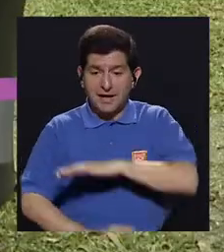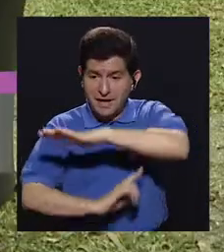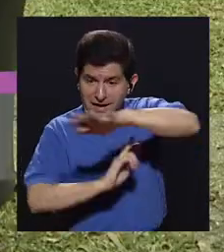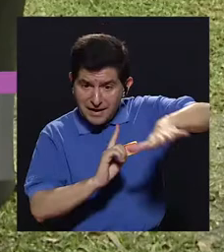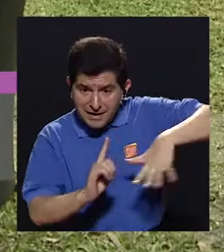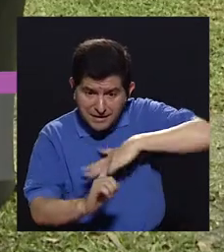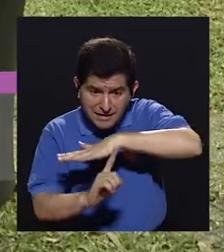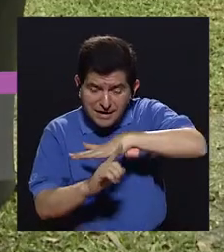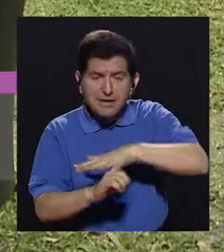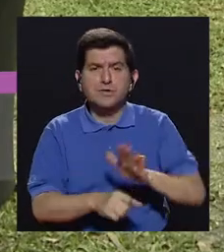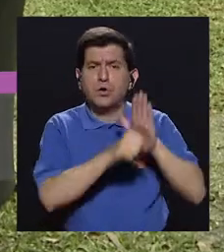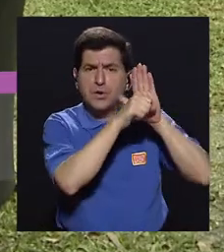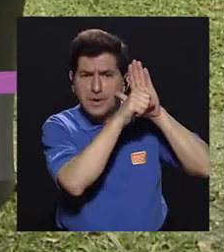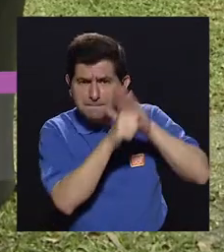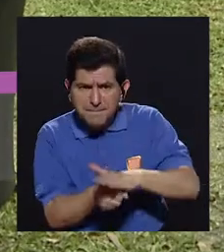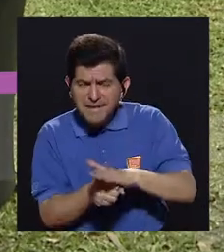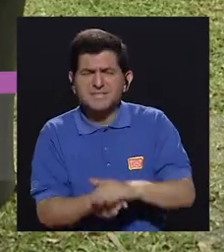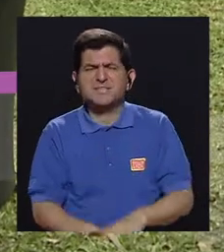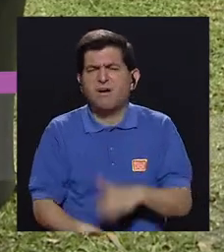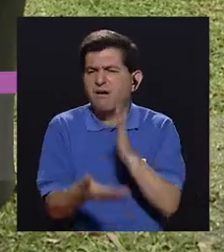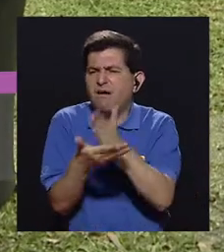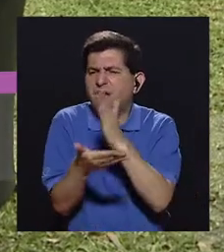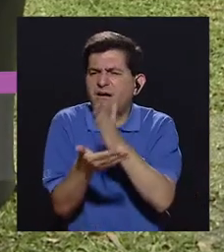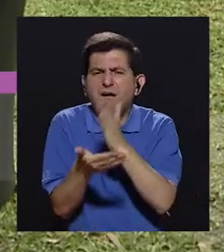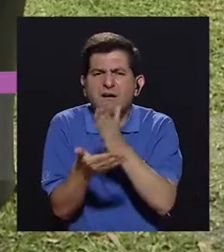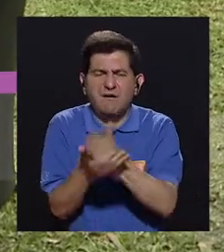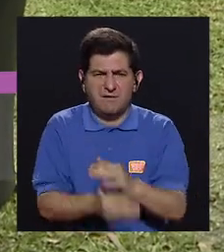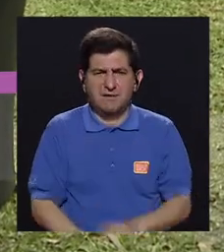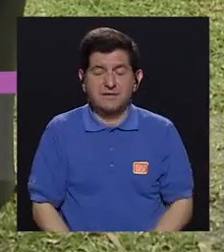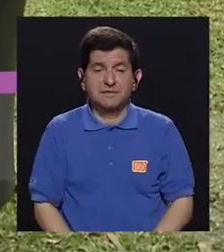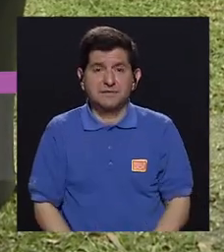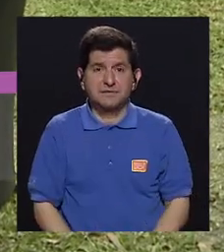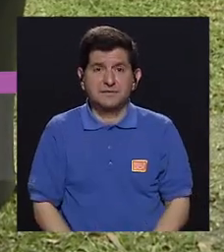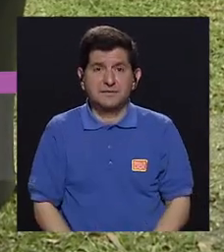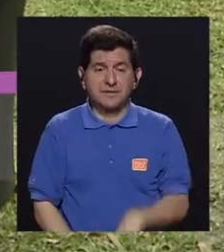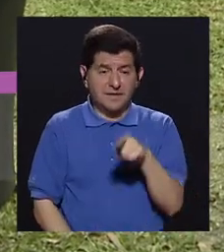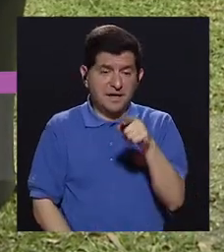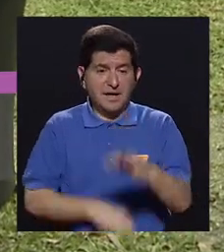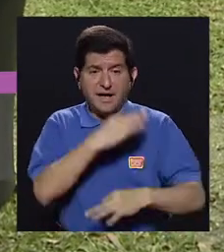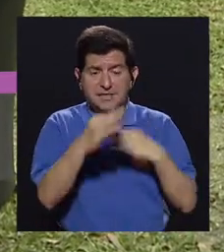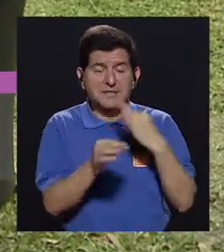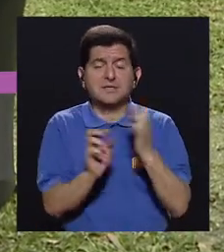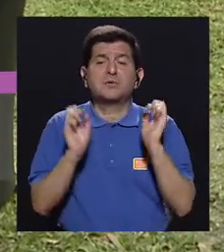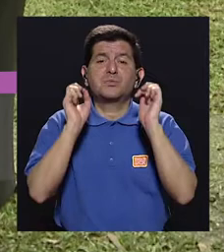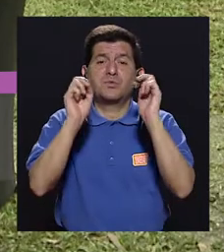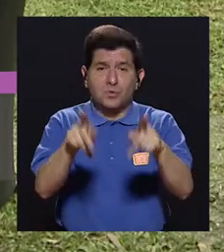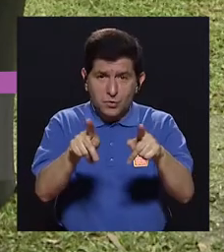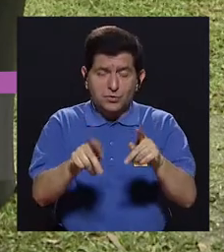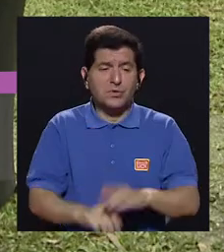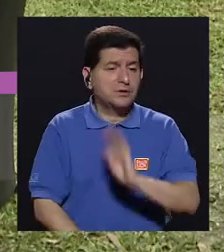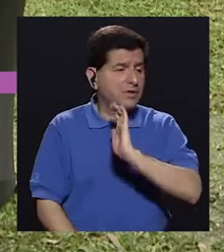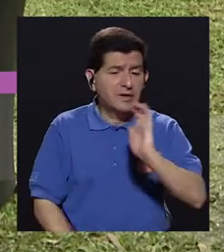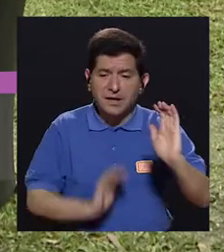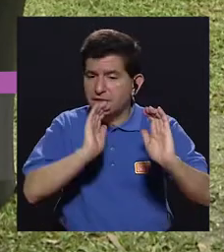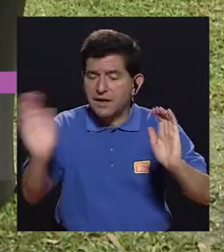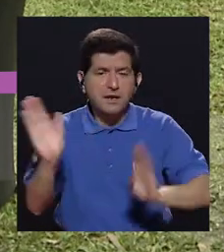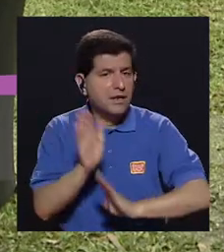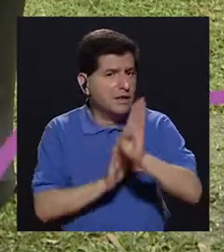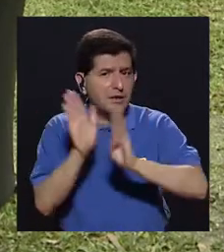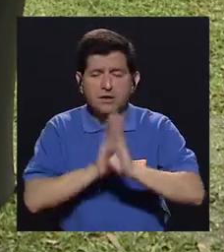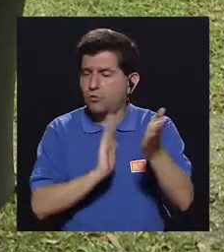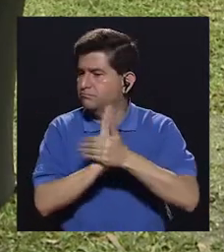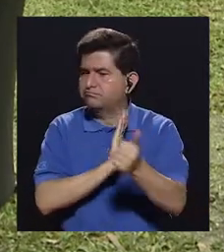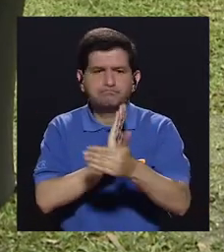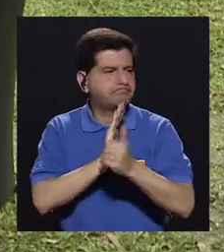entorno viene a ser una presión, bullying, el bullying, sí, y esta posibilidad de que el niño no